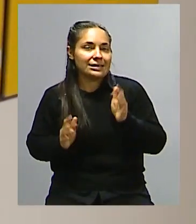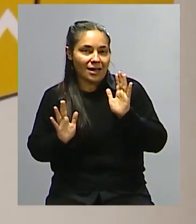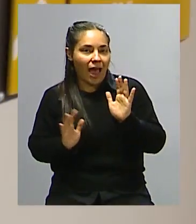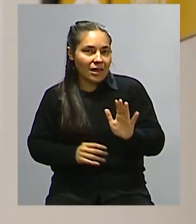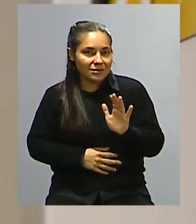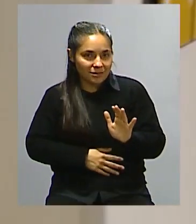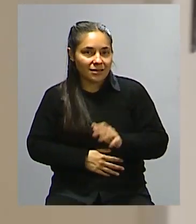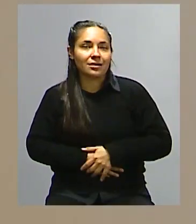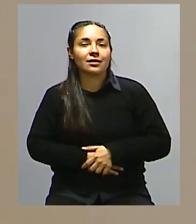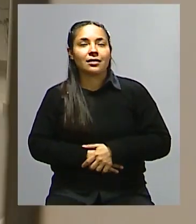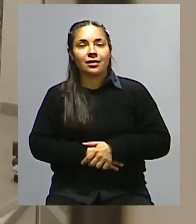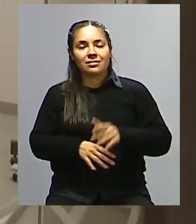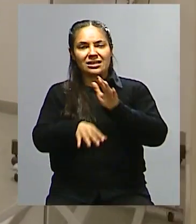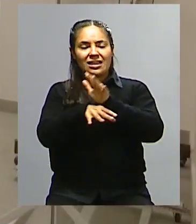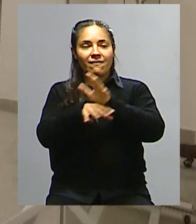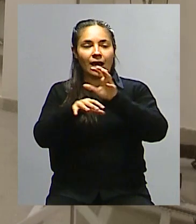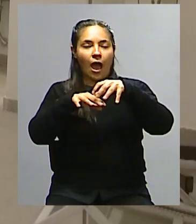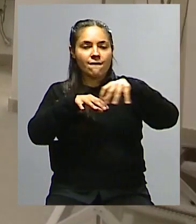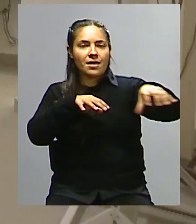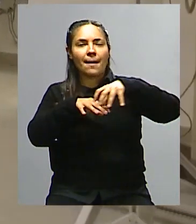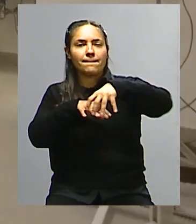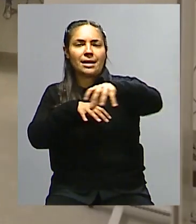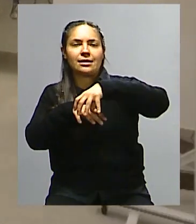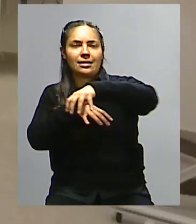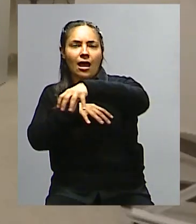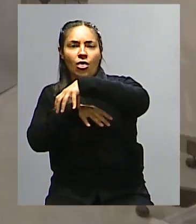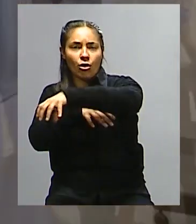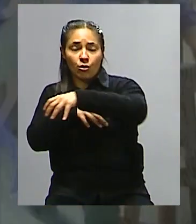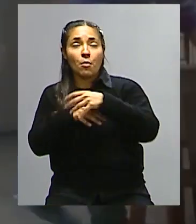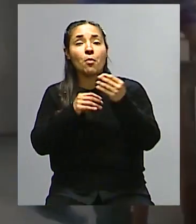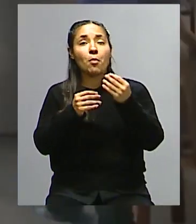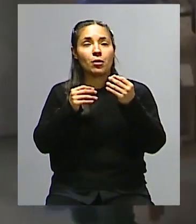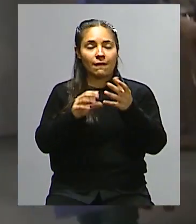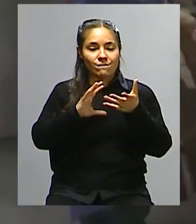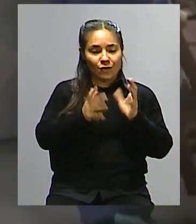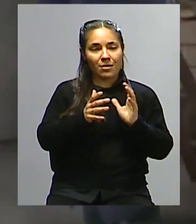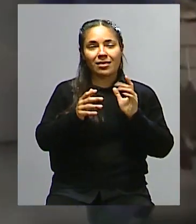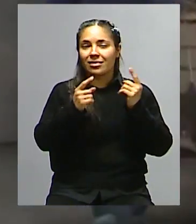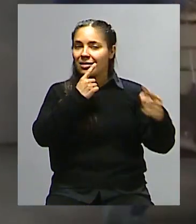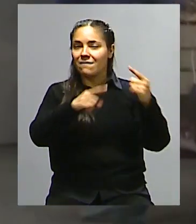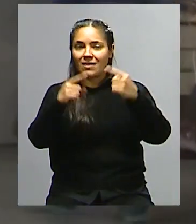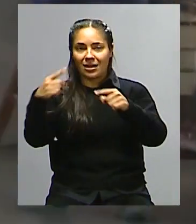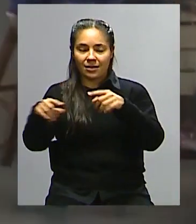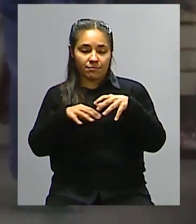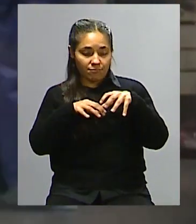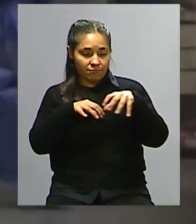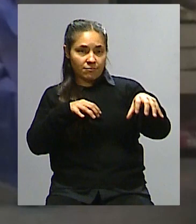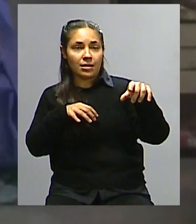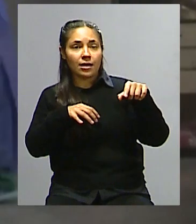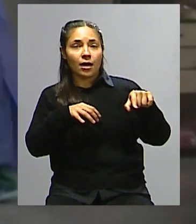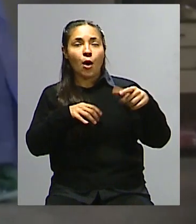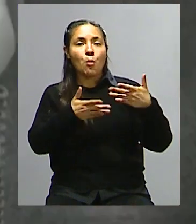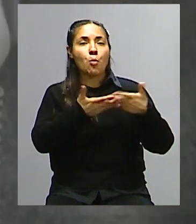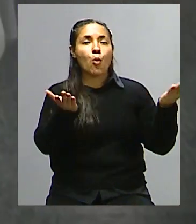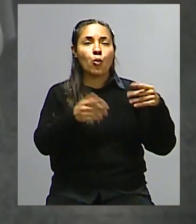se lo considera fragmentado porque en realidad se subdivide en distintos subsistemas. Un subsistema de carácter